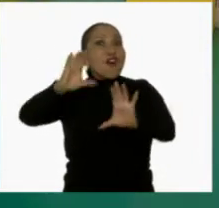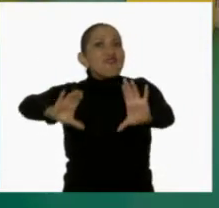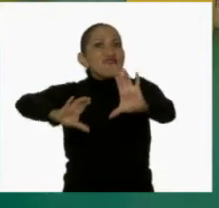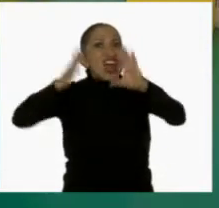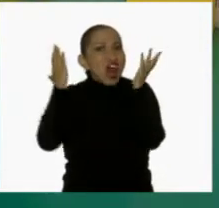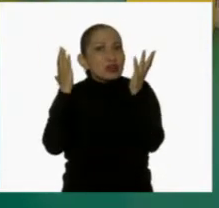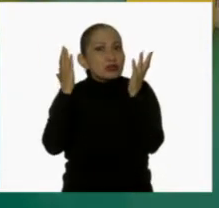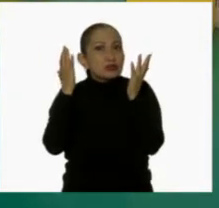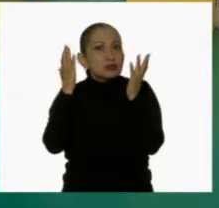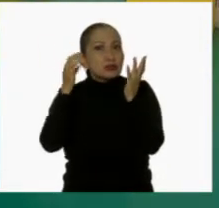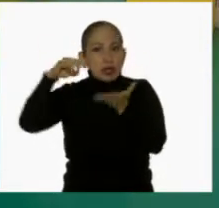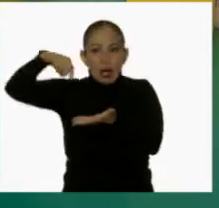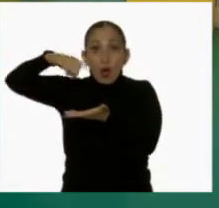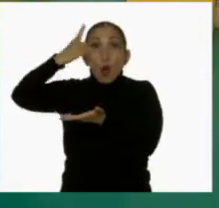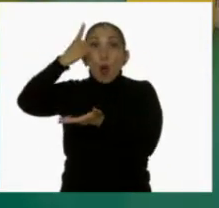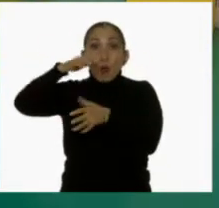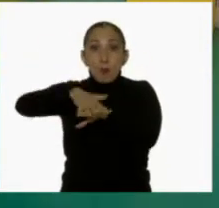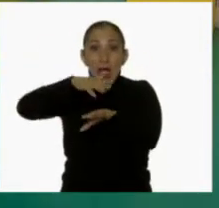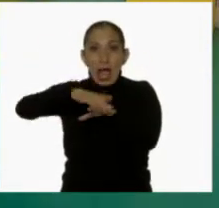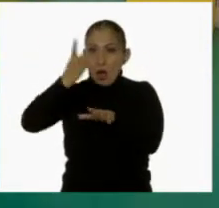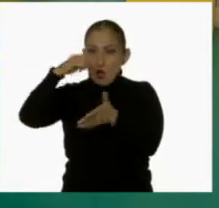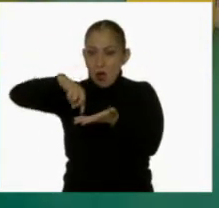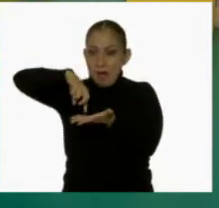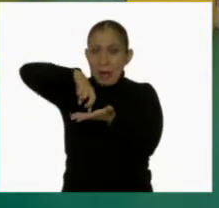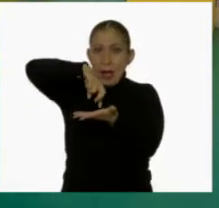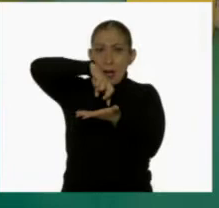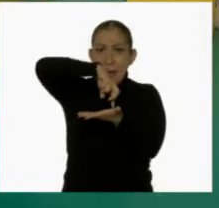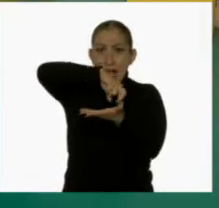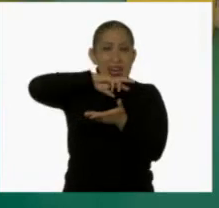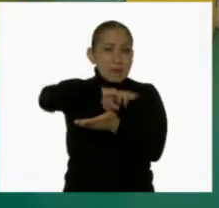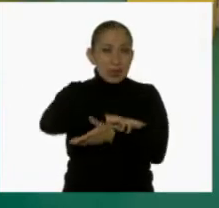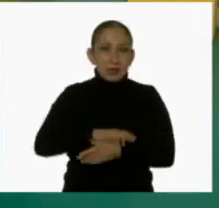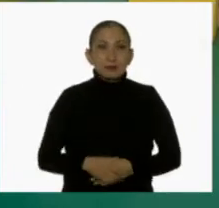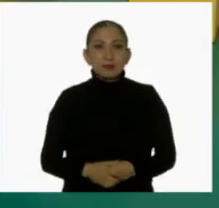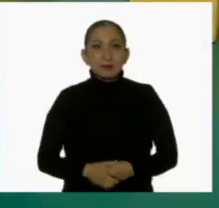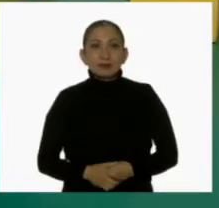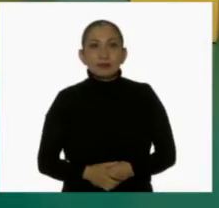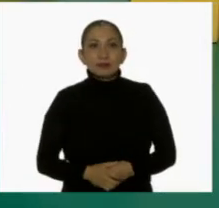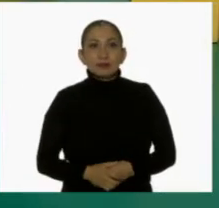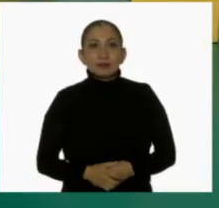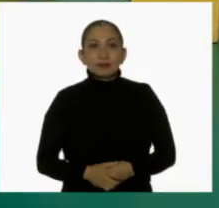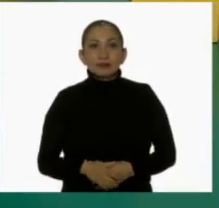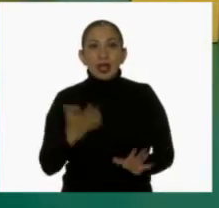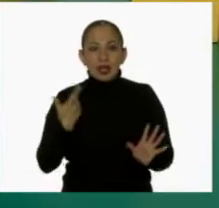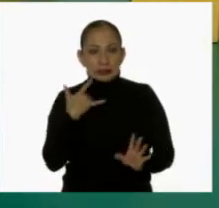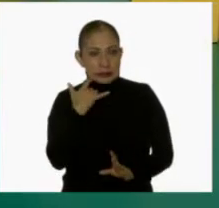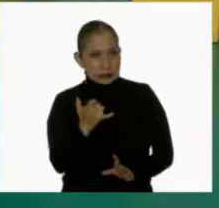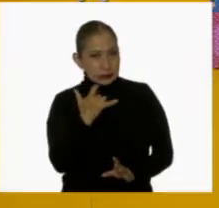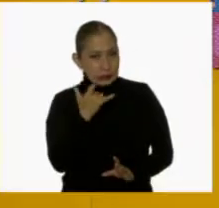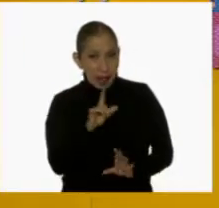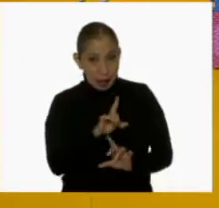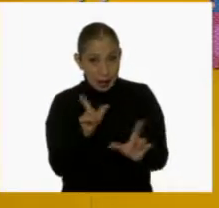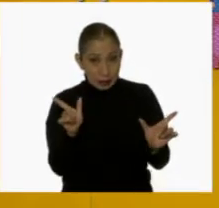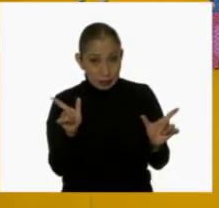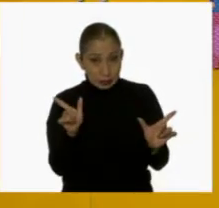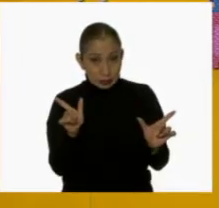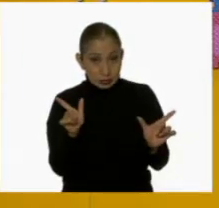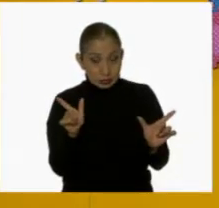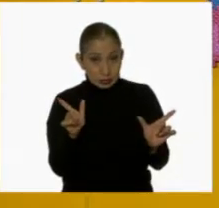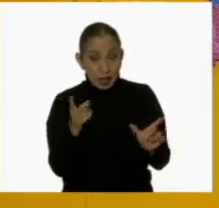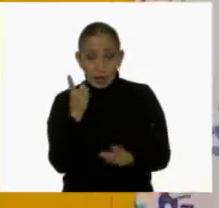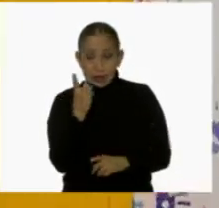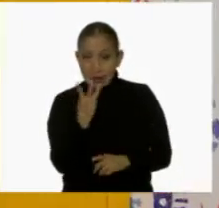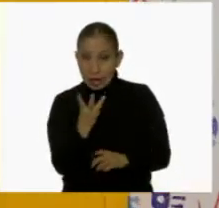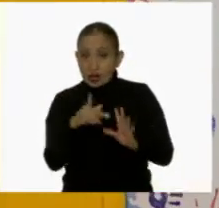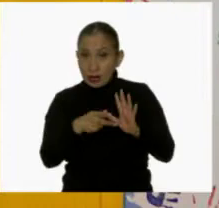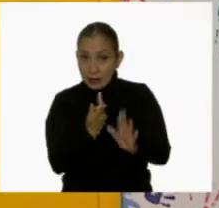Entonces, hay que hacerlo saltando en un pie, pero lo más rápido posible. Muy bien. Haré entonces mi mejor esfuerzo, maestro. ¿Listo? A la cuenta de